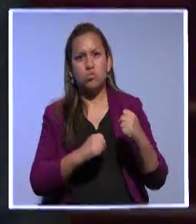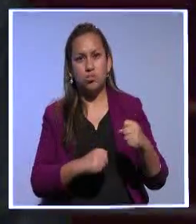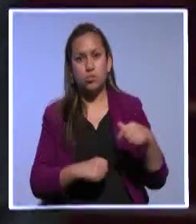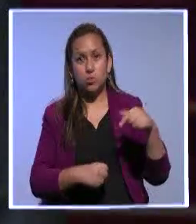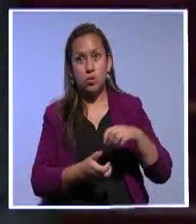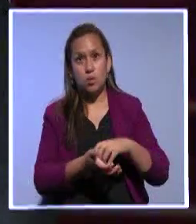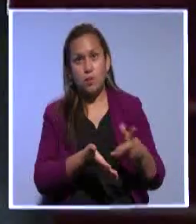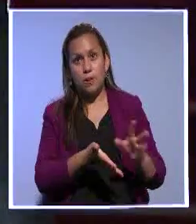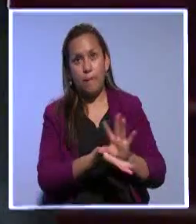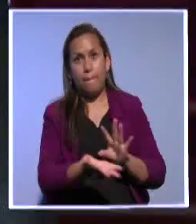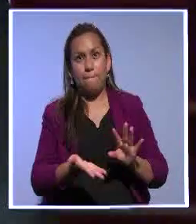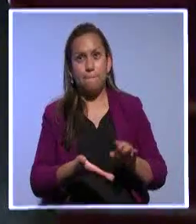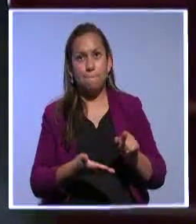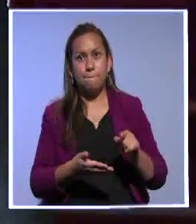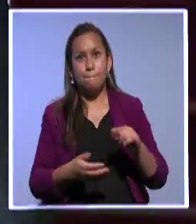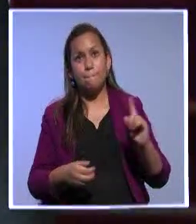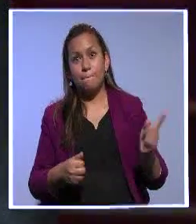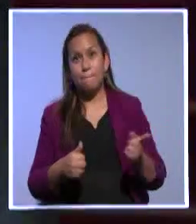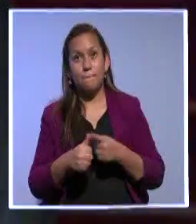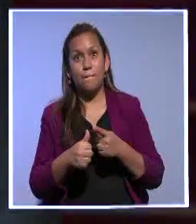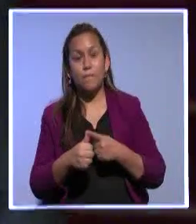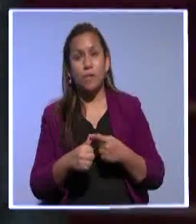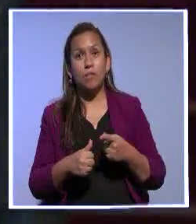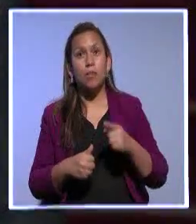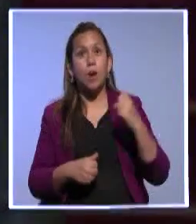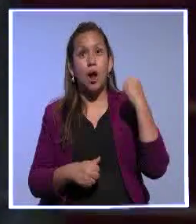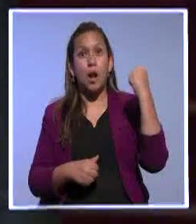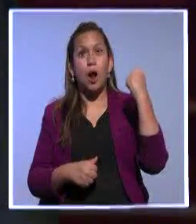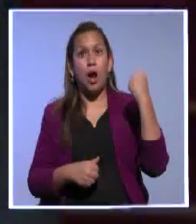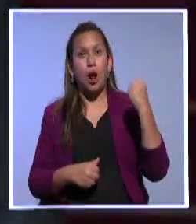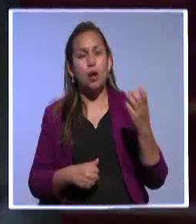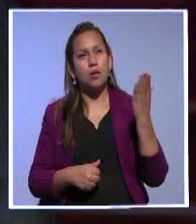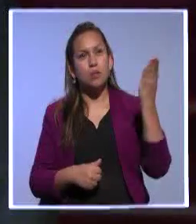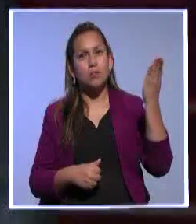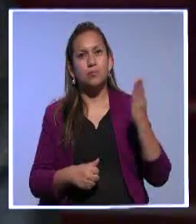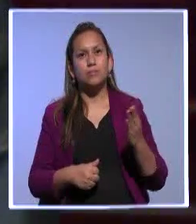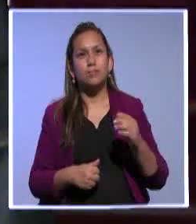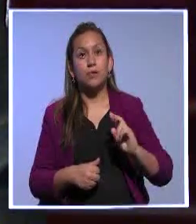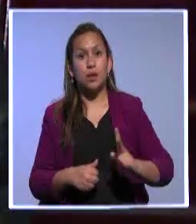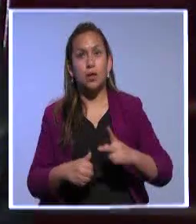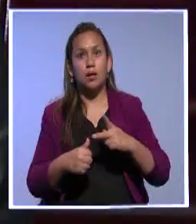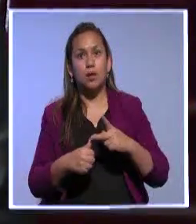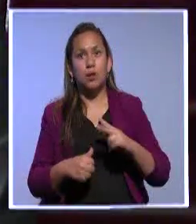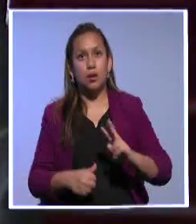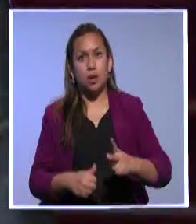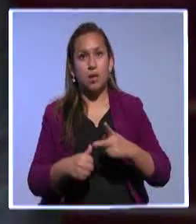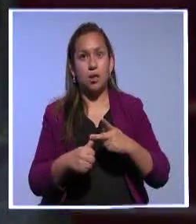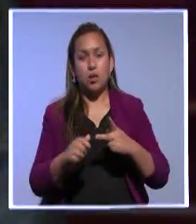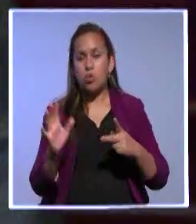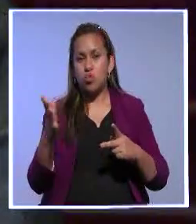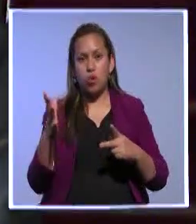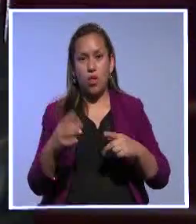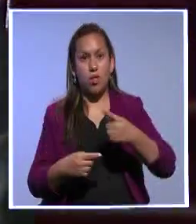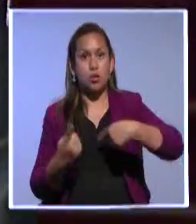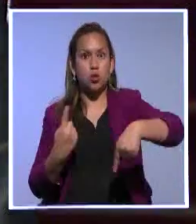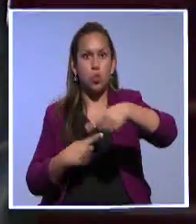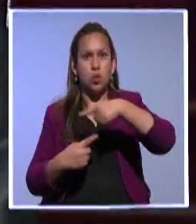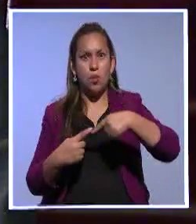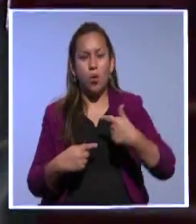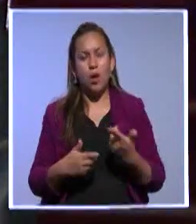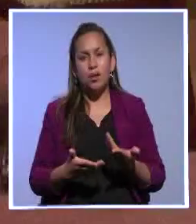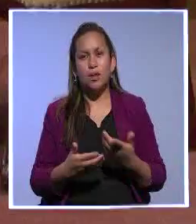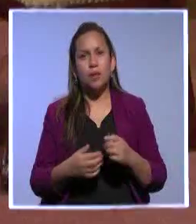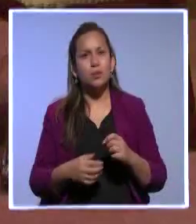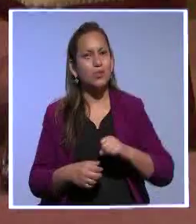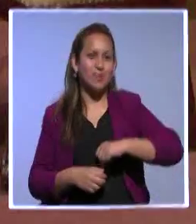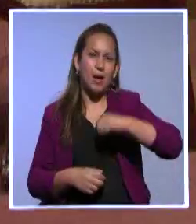primera vez que no se compiten por el primer lugar, sino por el segundo. Y esperamos que no haya segunda vuelta y que en primera podamos tener nuestro presidente.